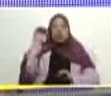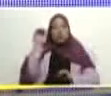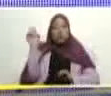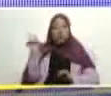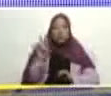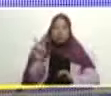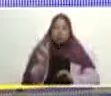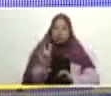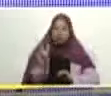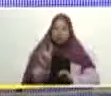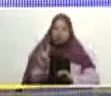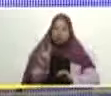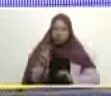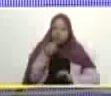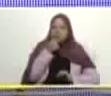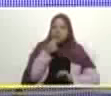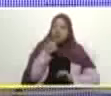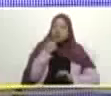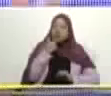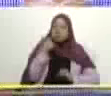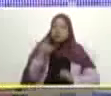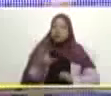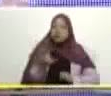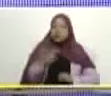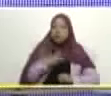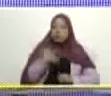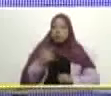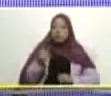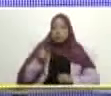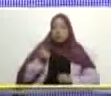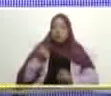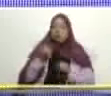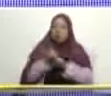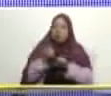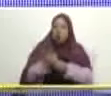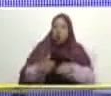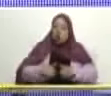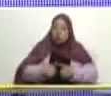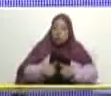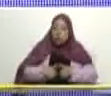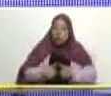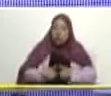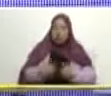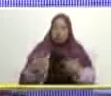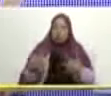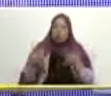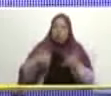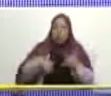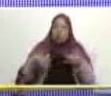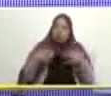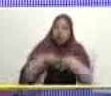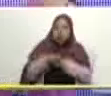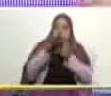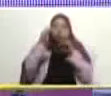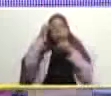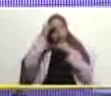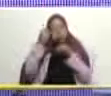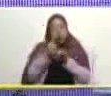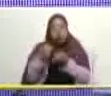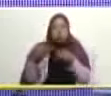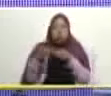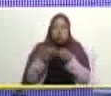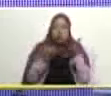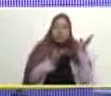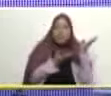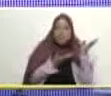garantía de la Venezuela potencia así que esta conjunción de esfuerzos que usted está concentrando hoy en este comando le damos la